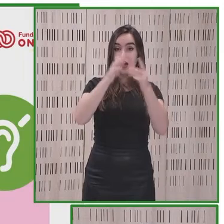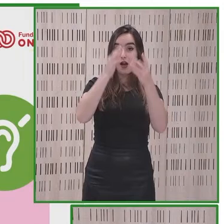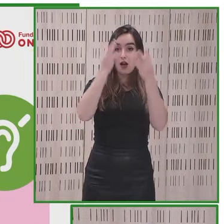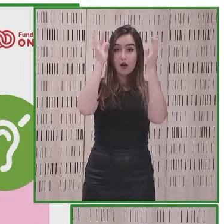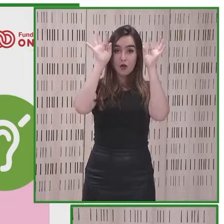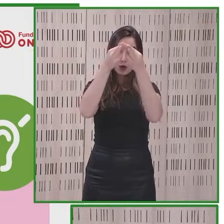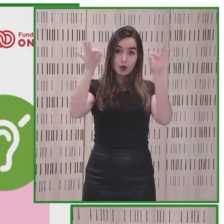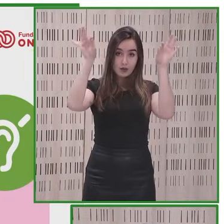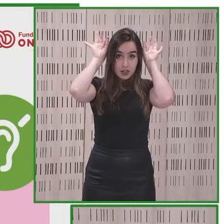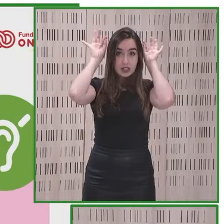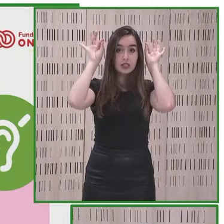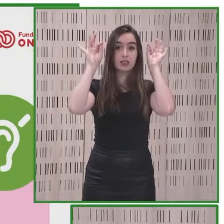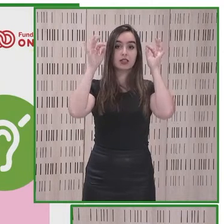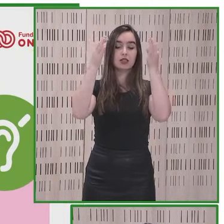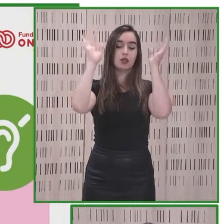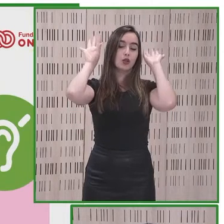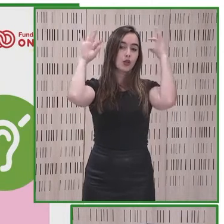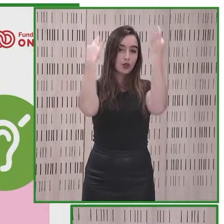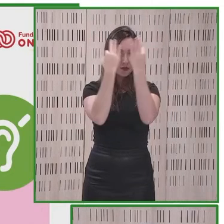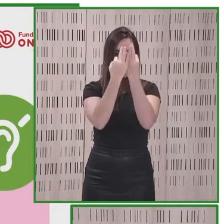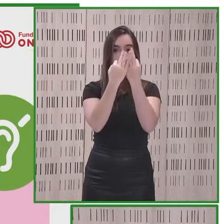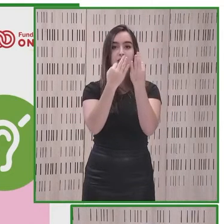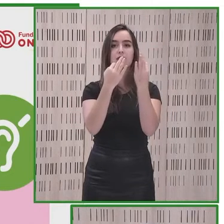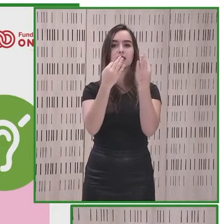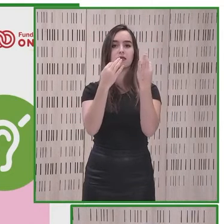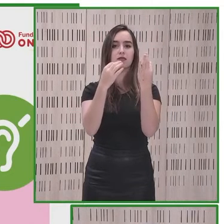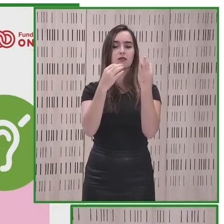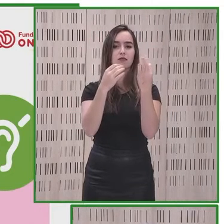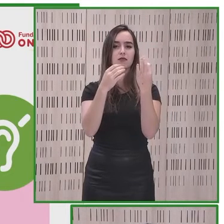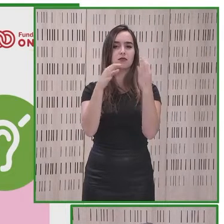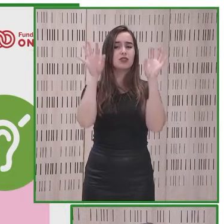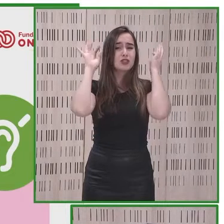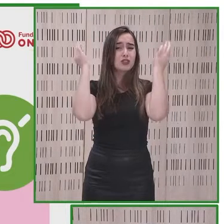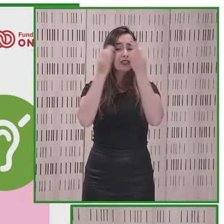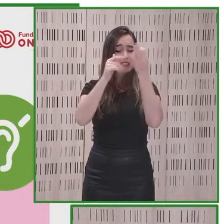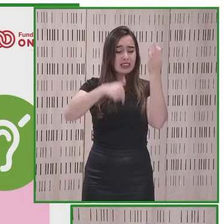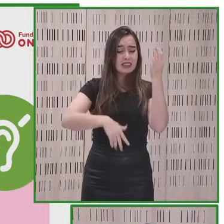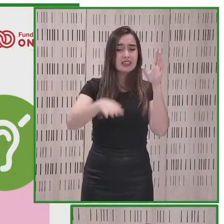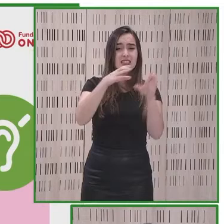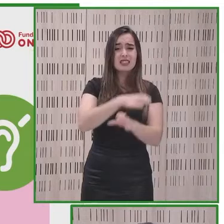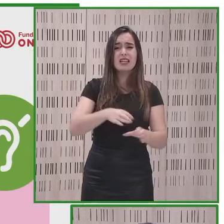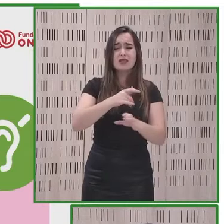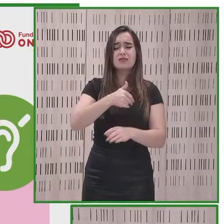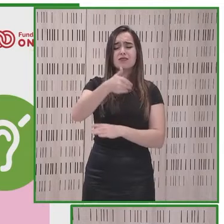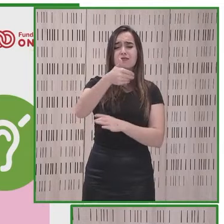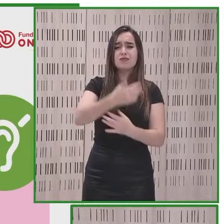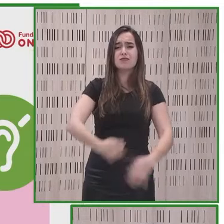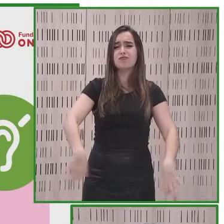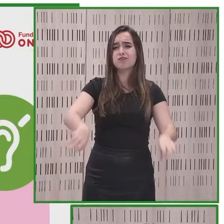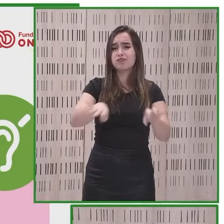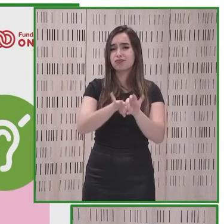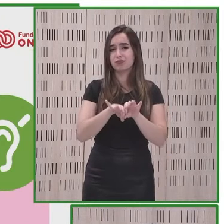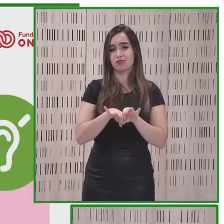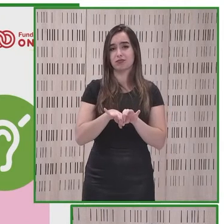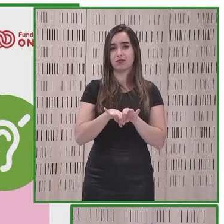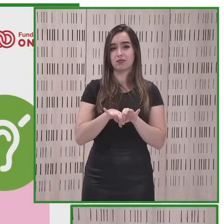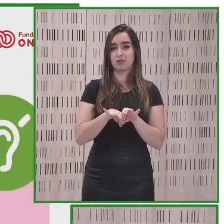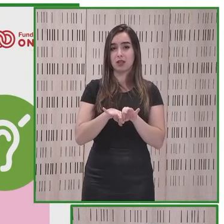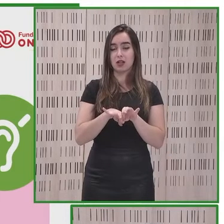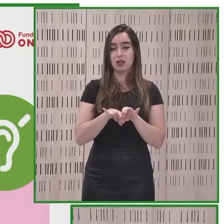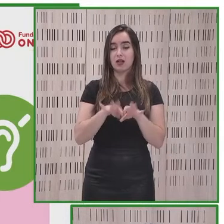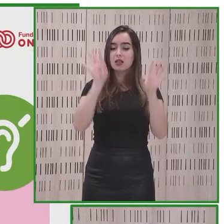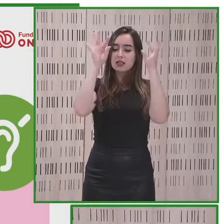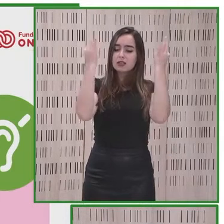y en la ciencia yo quiero recalcar la importancia de la